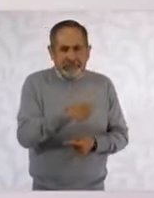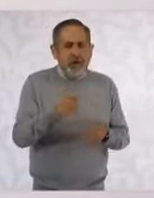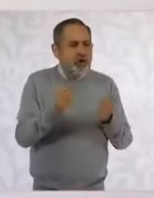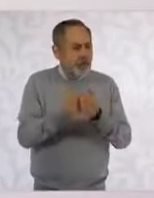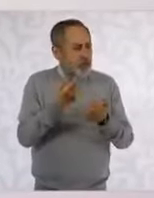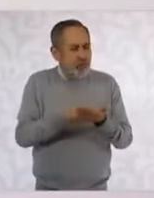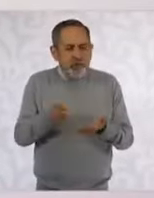la patria. ¡Gracias! ¡Gracias! ¡Gracias! ¡Gracias! ¡Gracias!